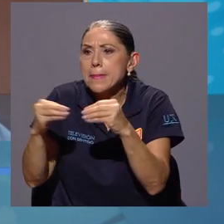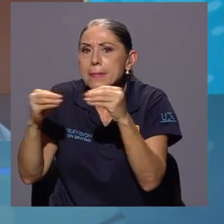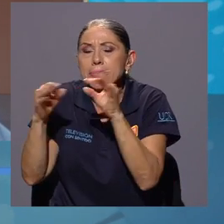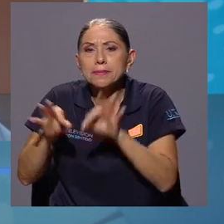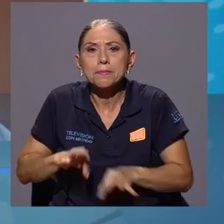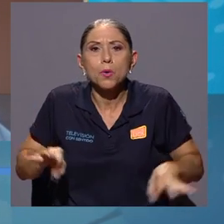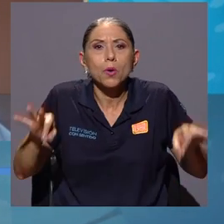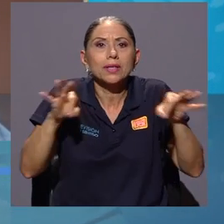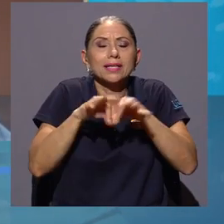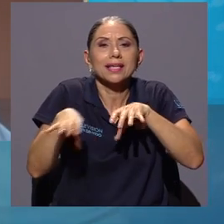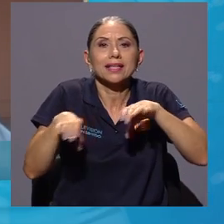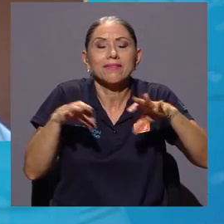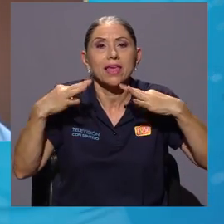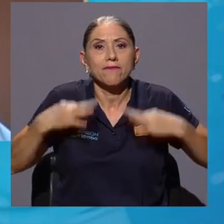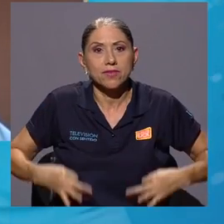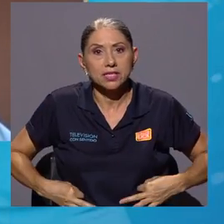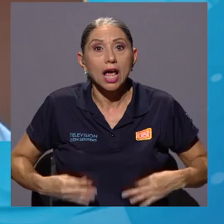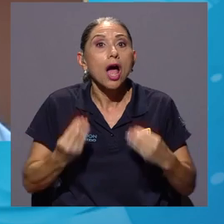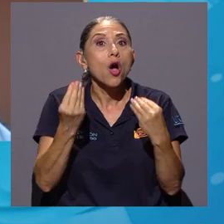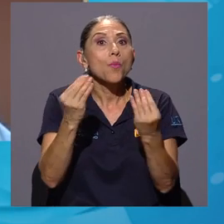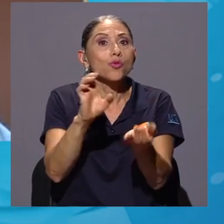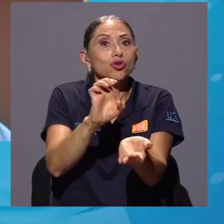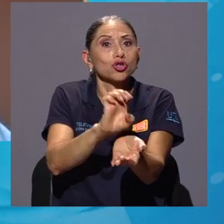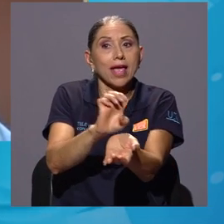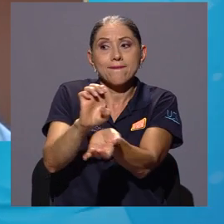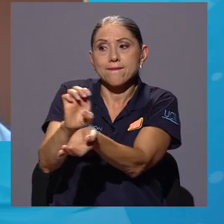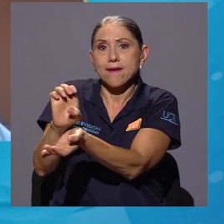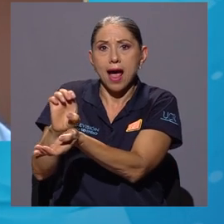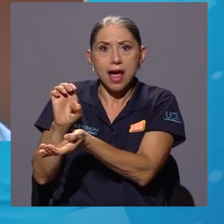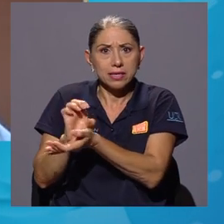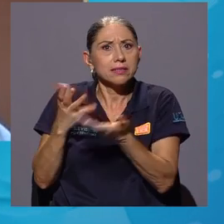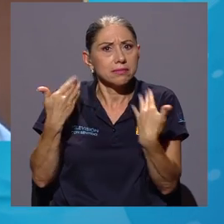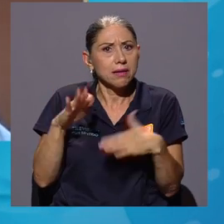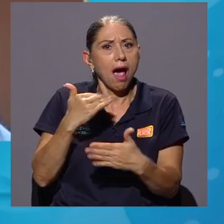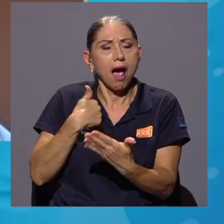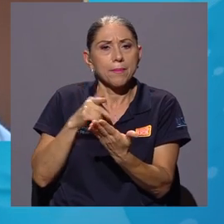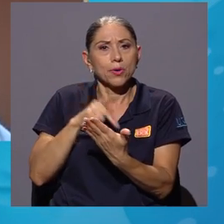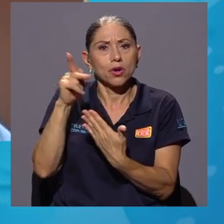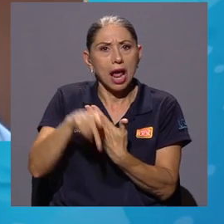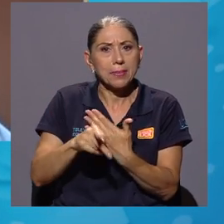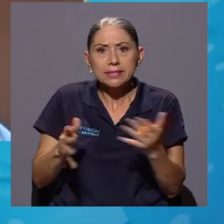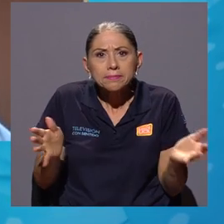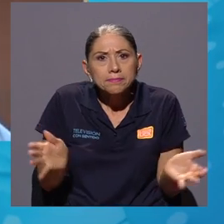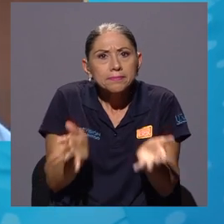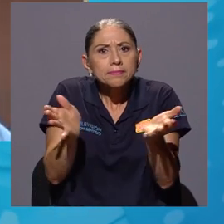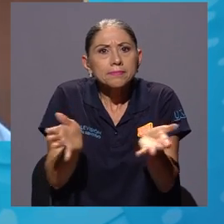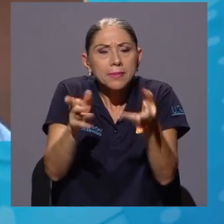física, en muchos evais hay programas que están promoviendo la actividad física,